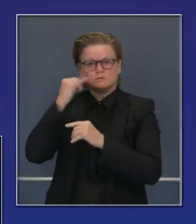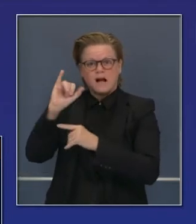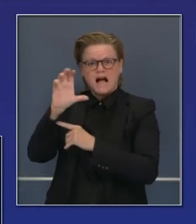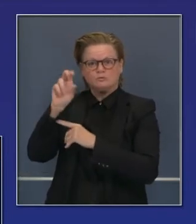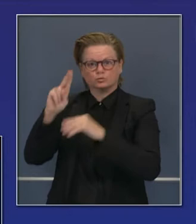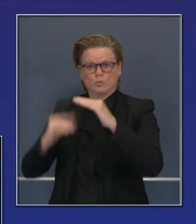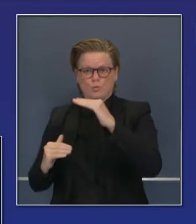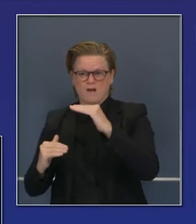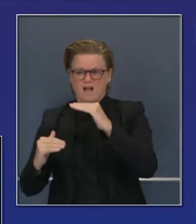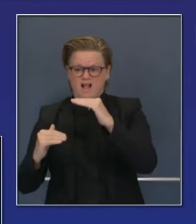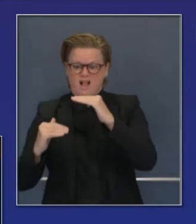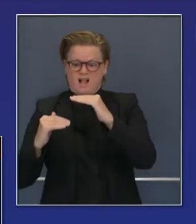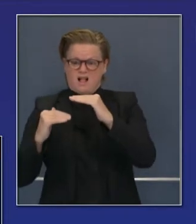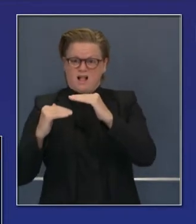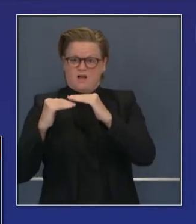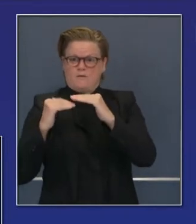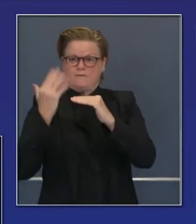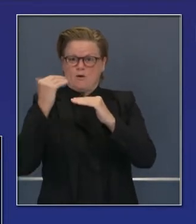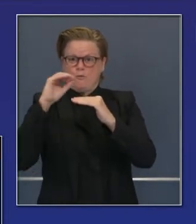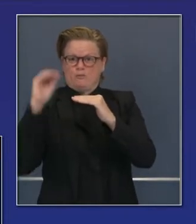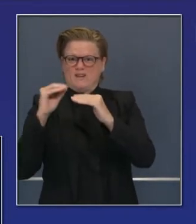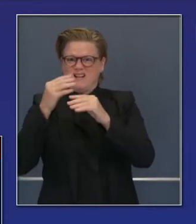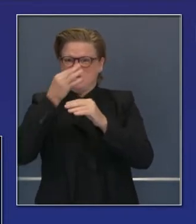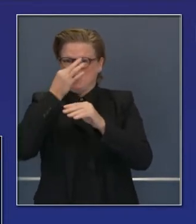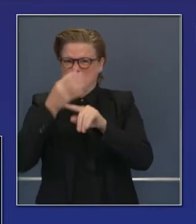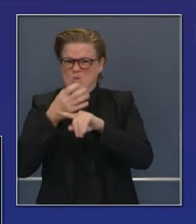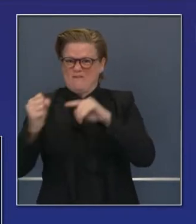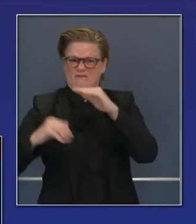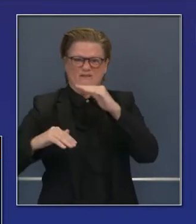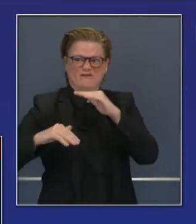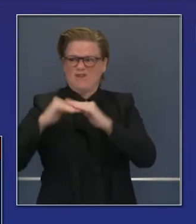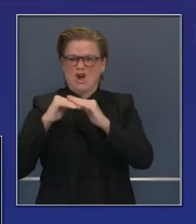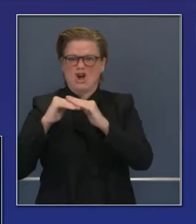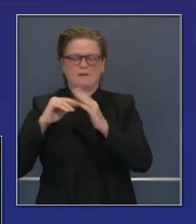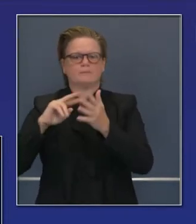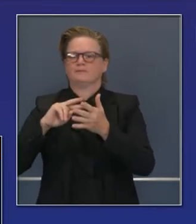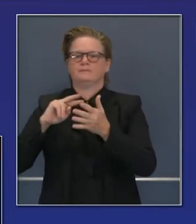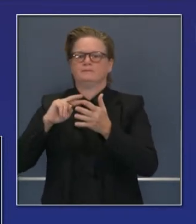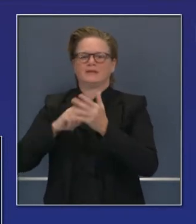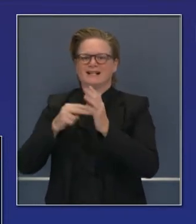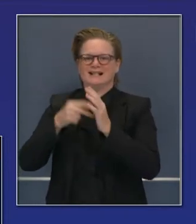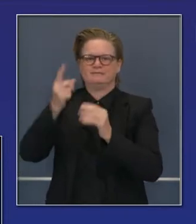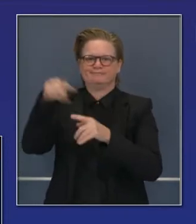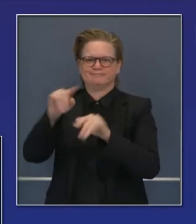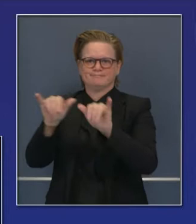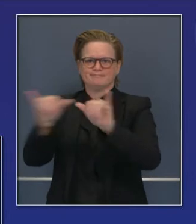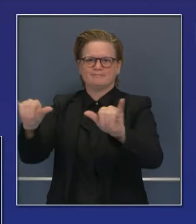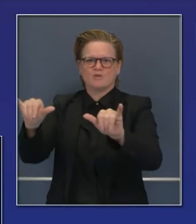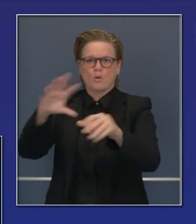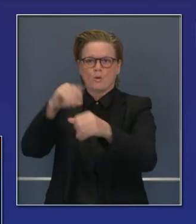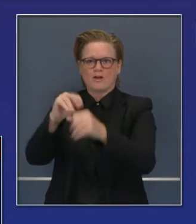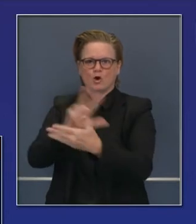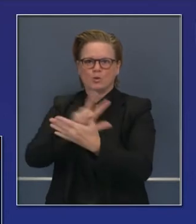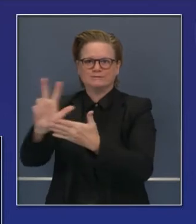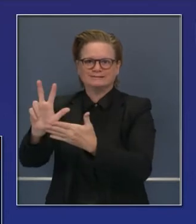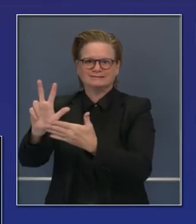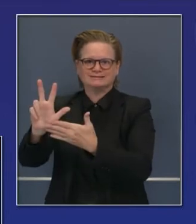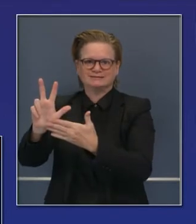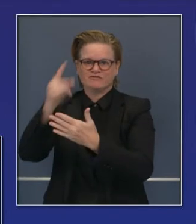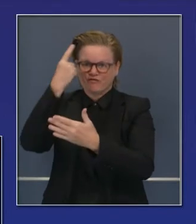bajado a menos de 15%. Estamos exigiendo ahora esta orden de quedarse en casa por tres semanas.